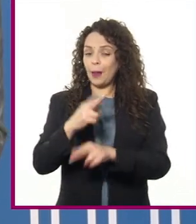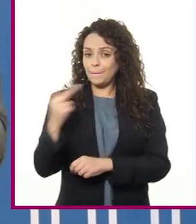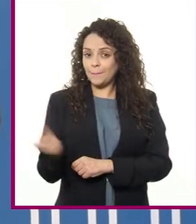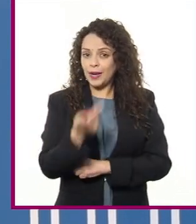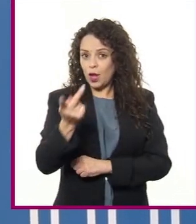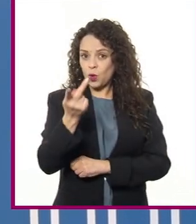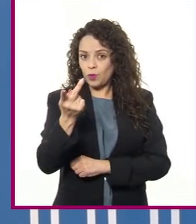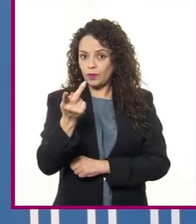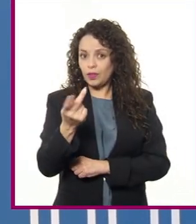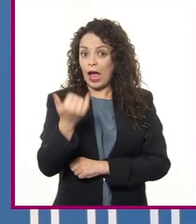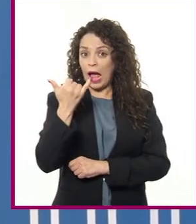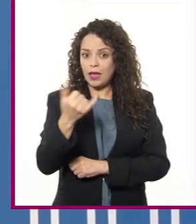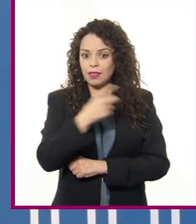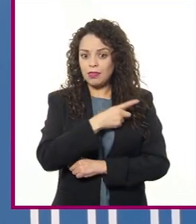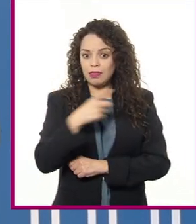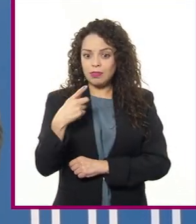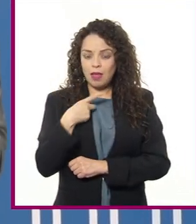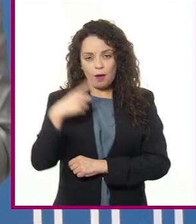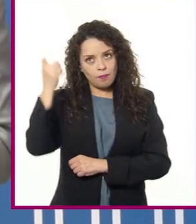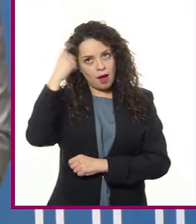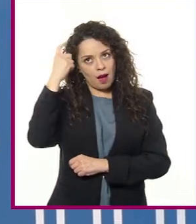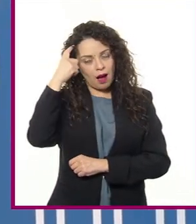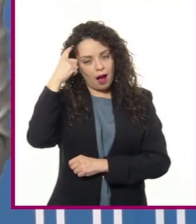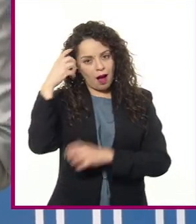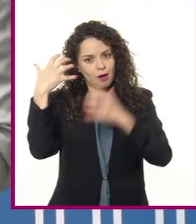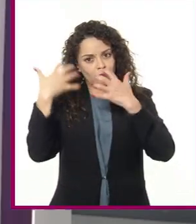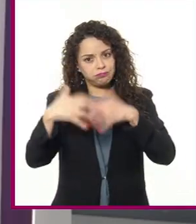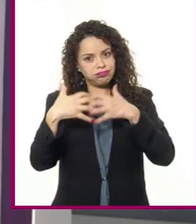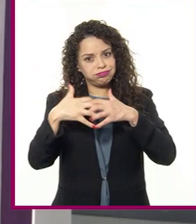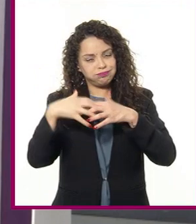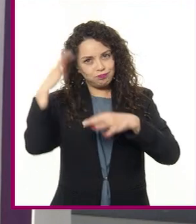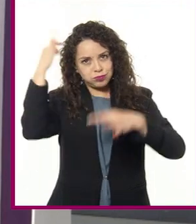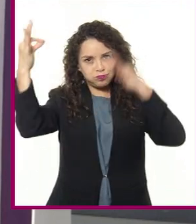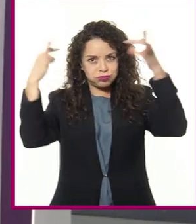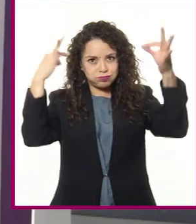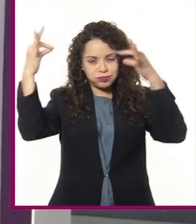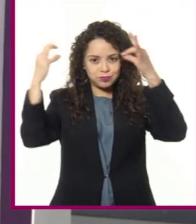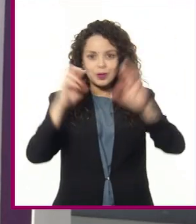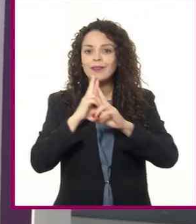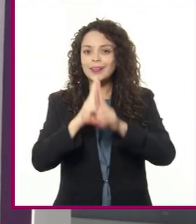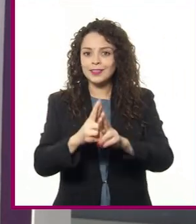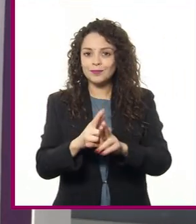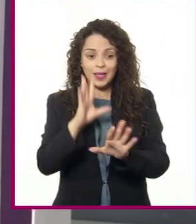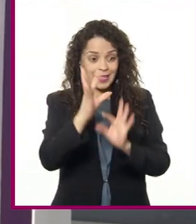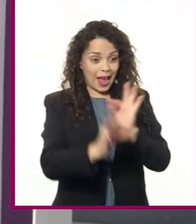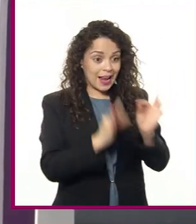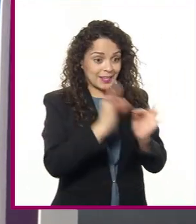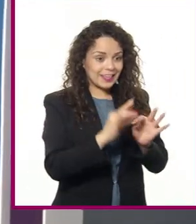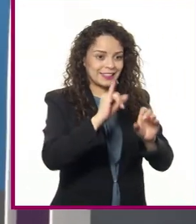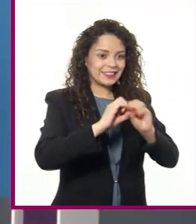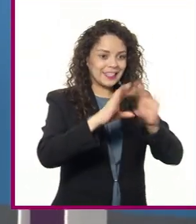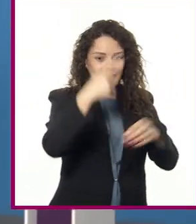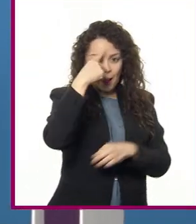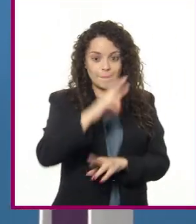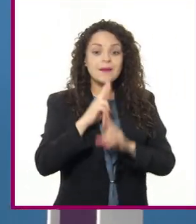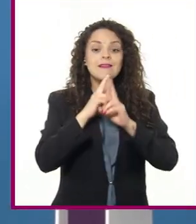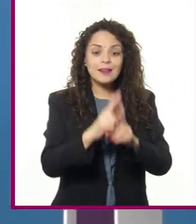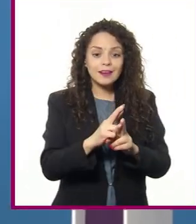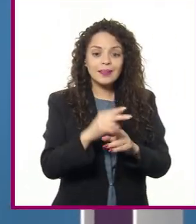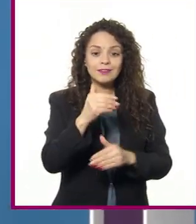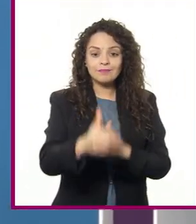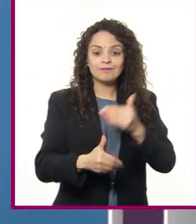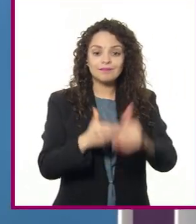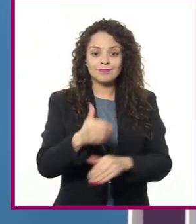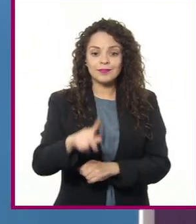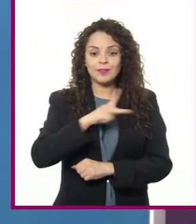preguntas y a movilizar nuestros conocimientos. ¿Lista, Nadia? ¡Claro que sí! Lista para responder y avanzar